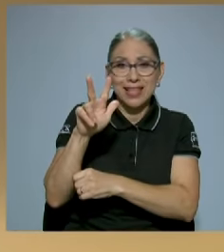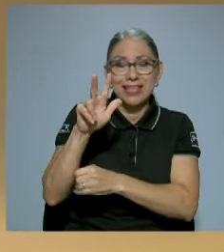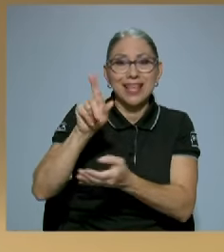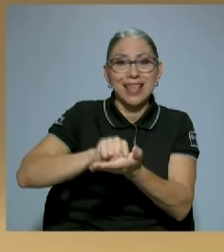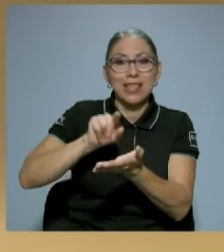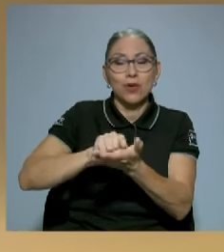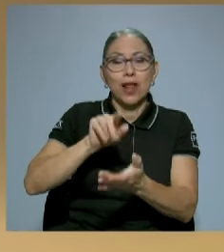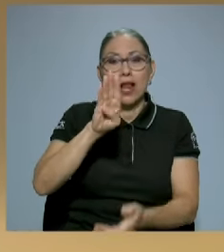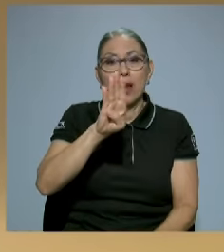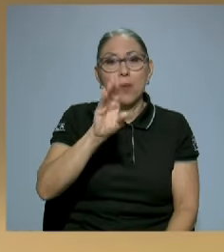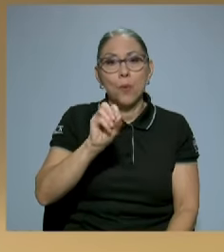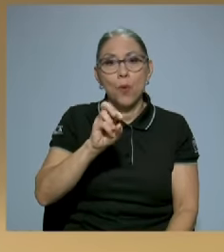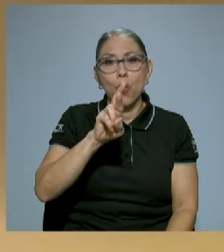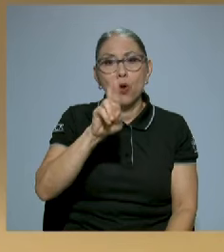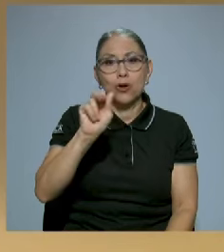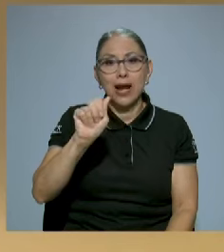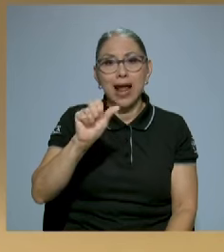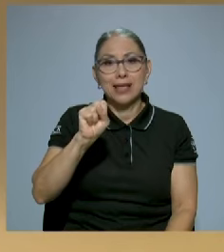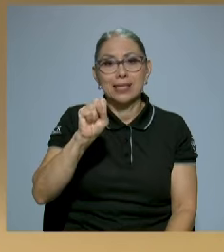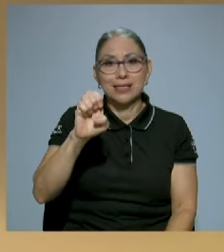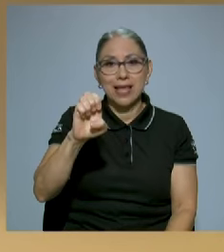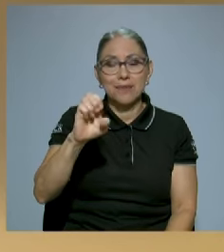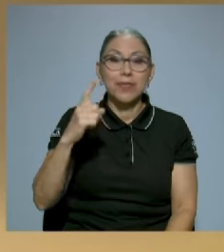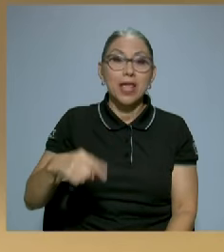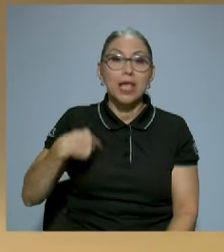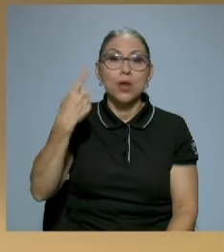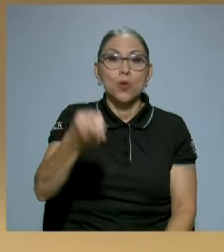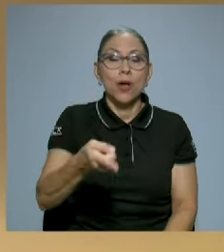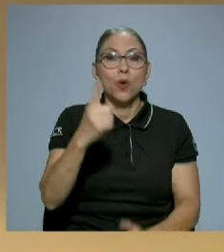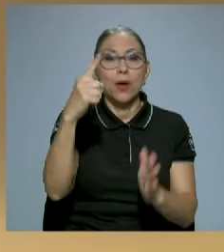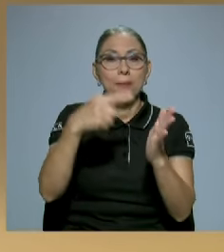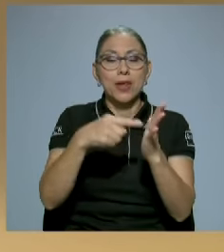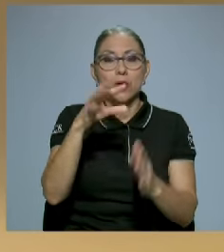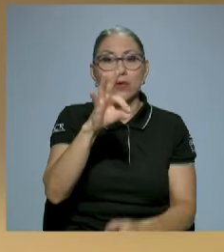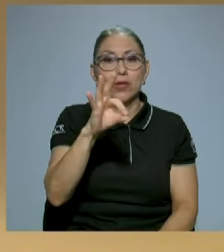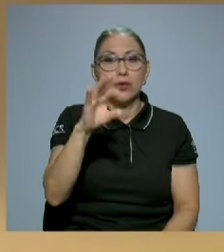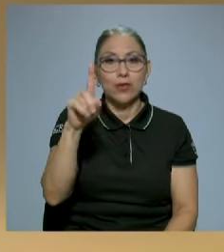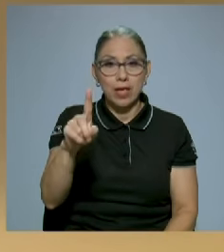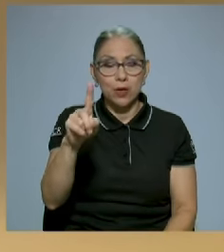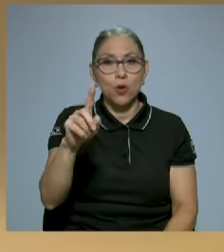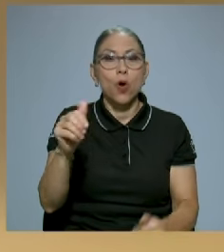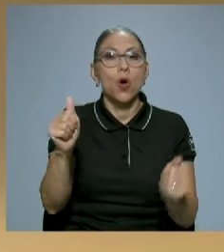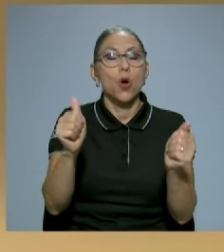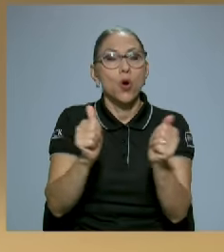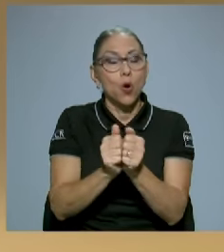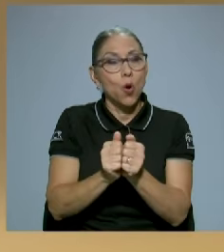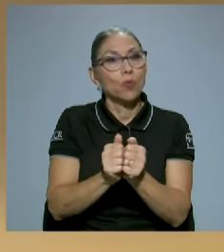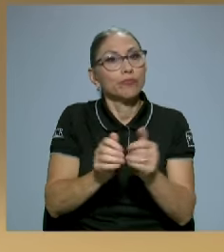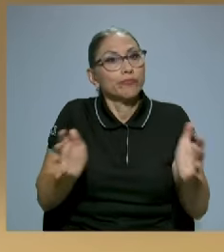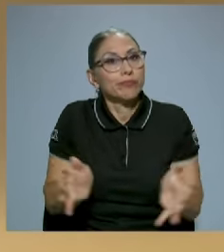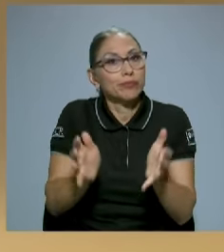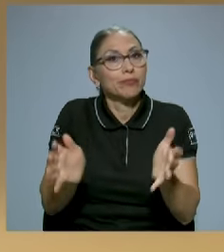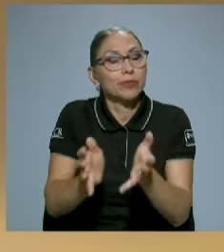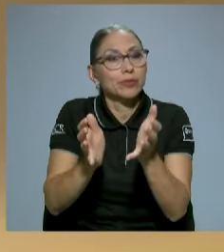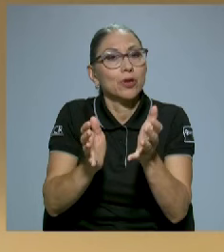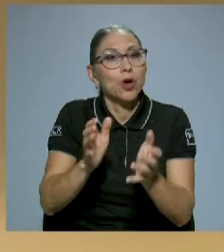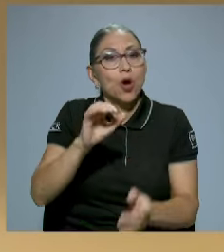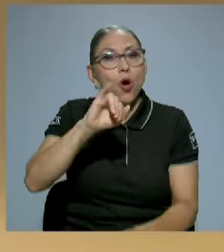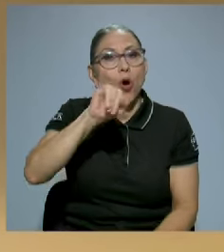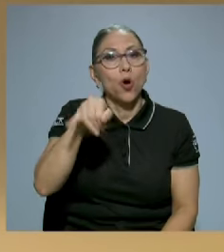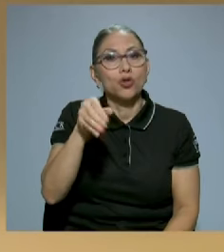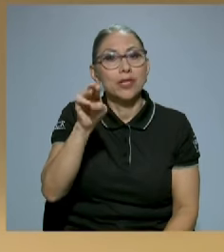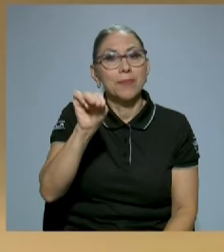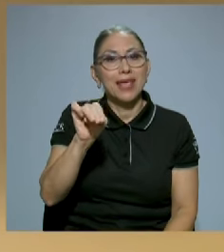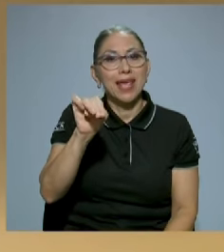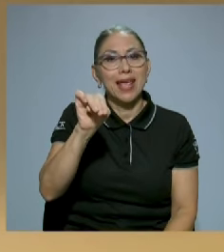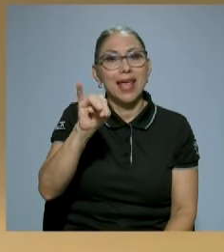por cierto, y luego en 1991, en instancias de José Miguel Corrales, que era diputado, él